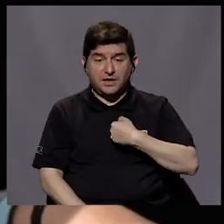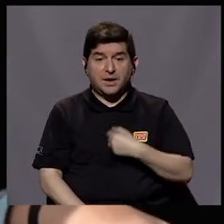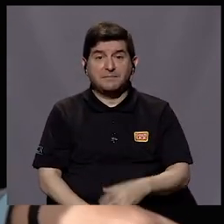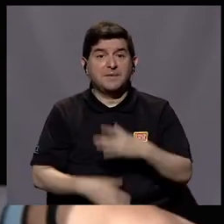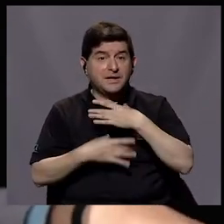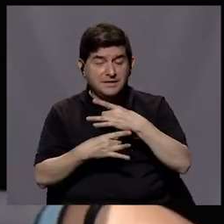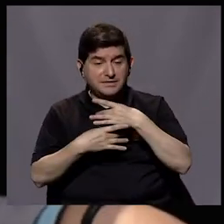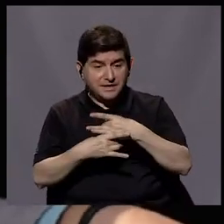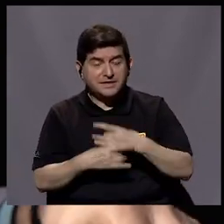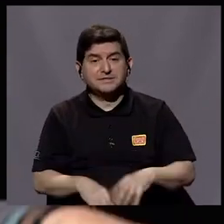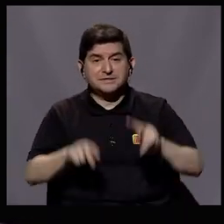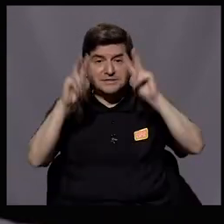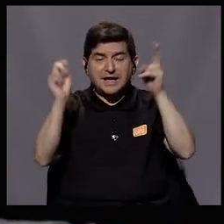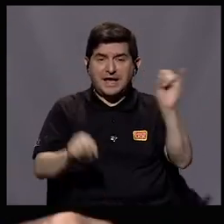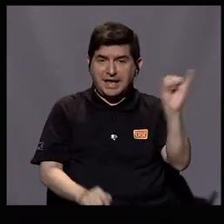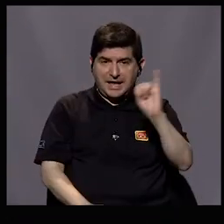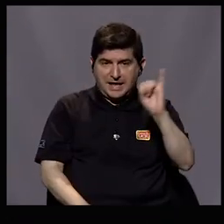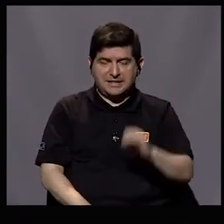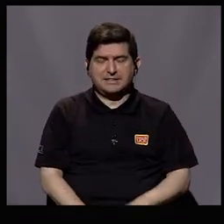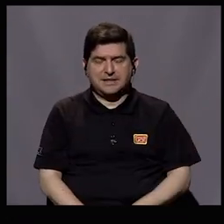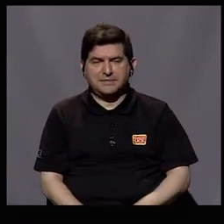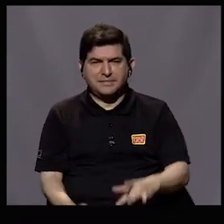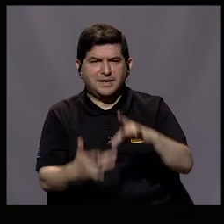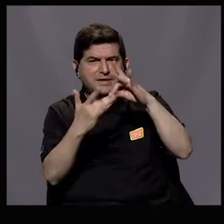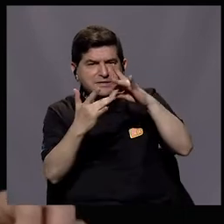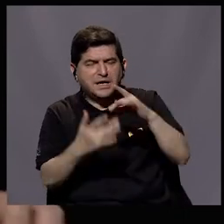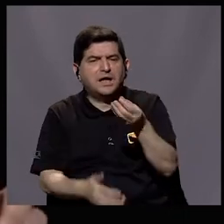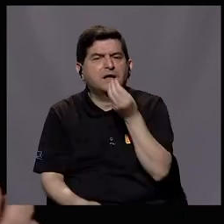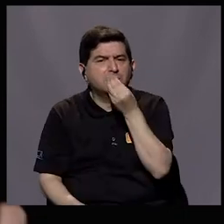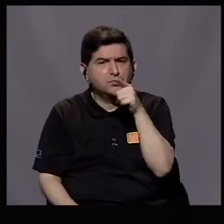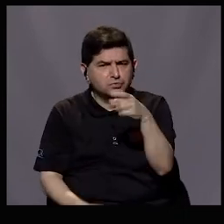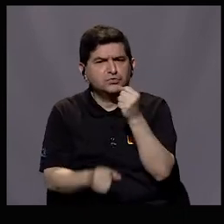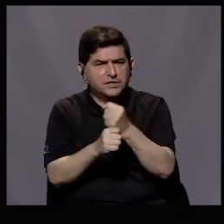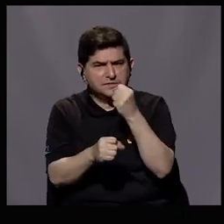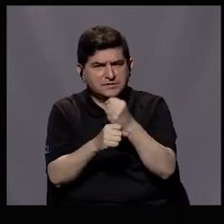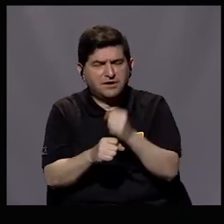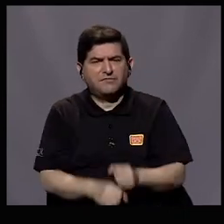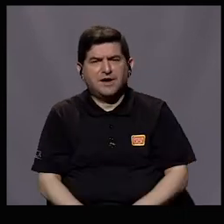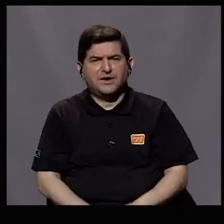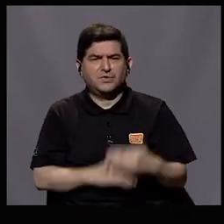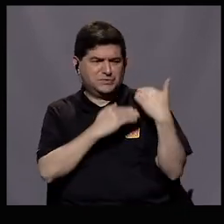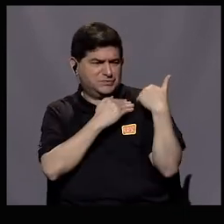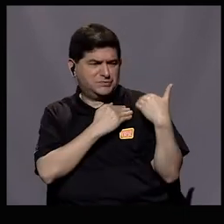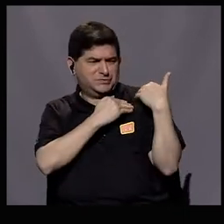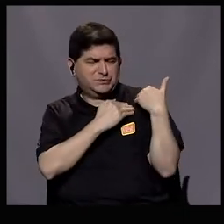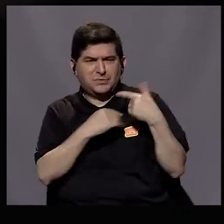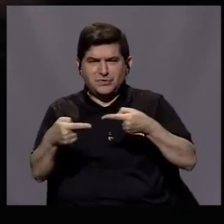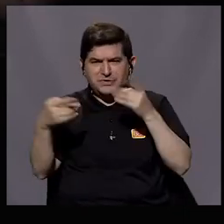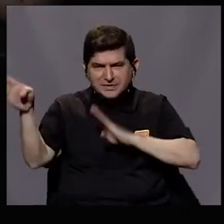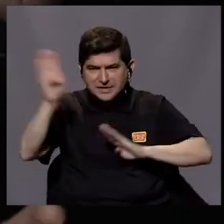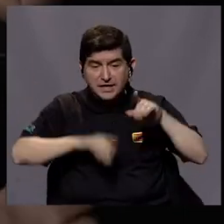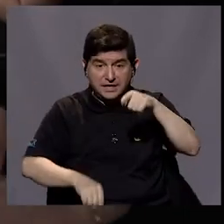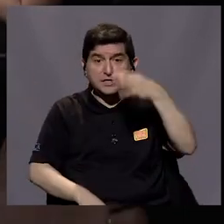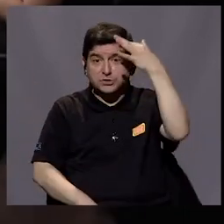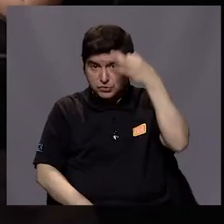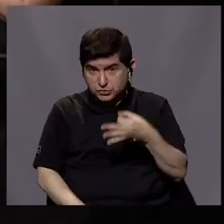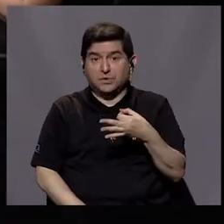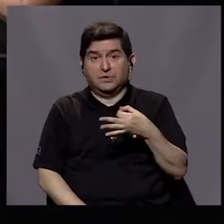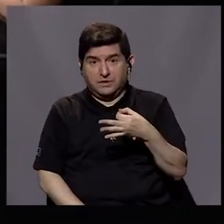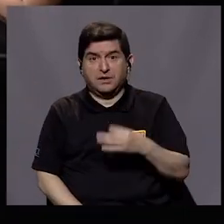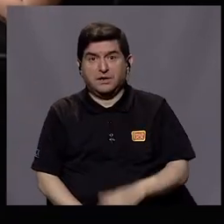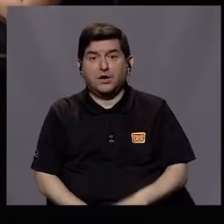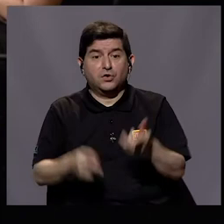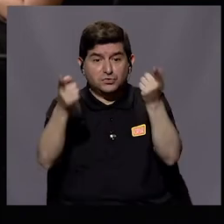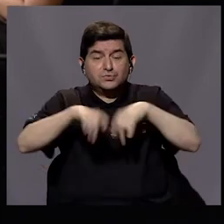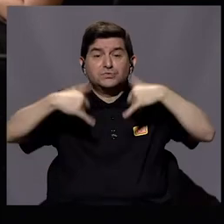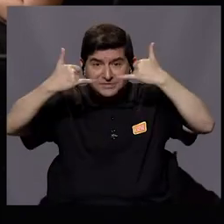Es que me llamo mucho el tema de las infecciones y específicamente en nutrición. Y ustedes tienen un trabajo sobre resistencia a antibióticos. Y eso sí me parece que es